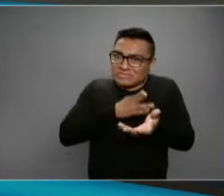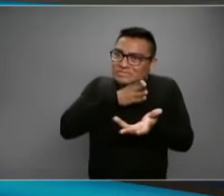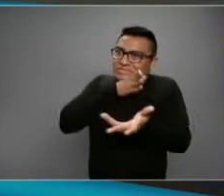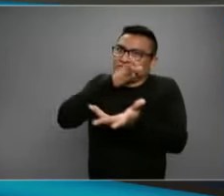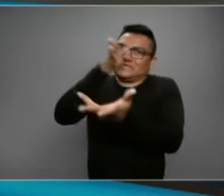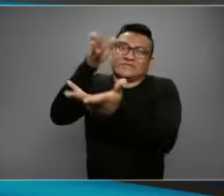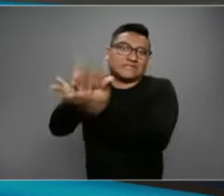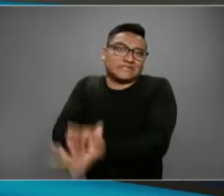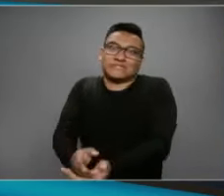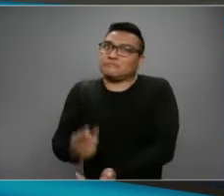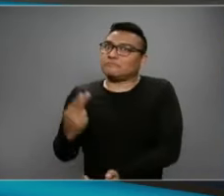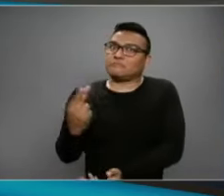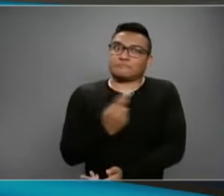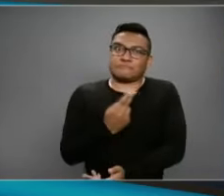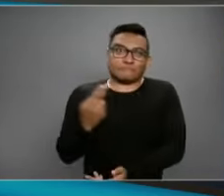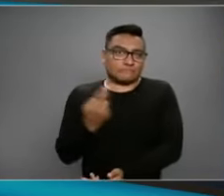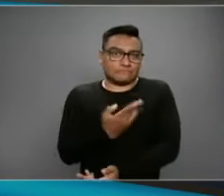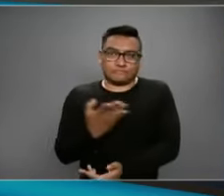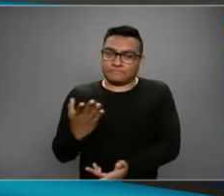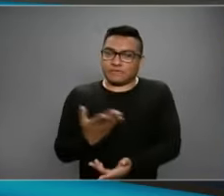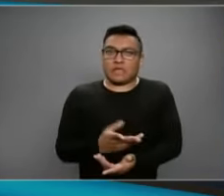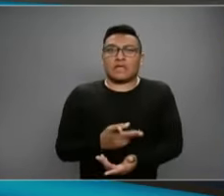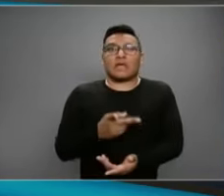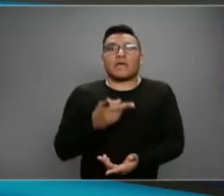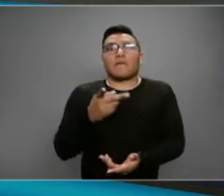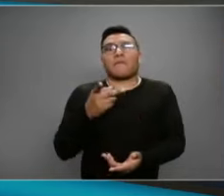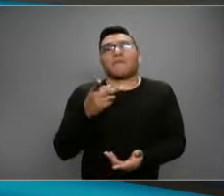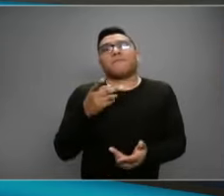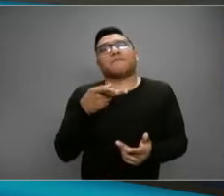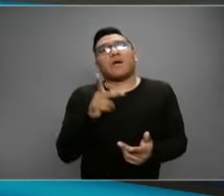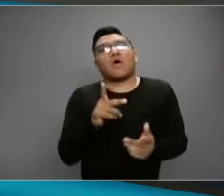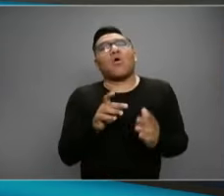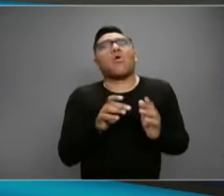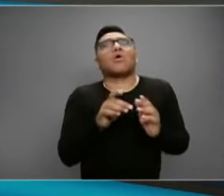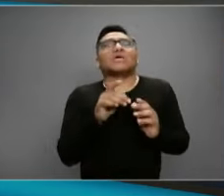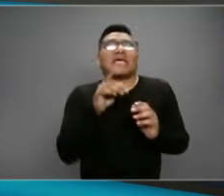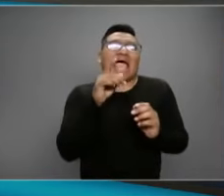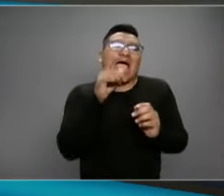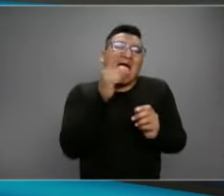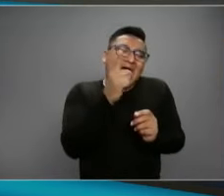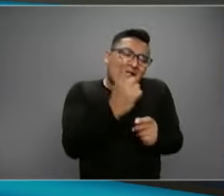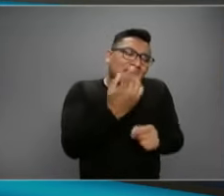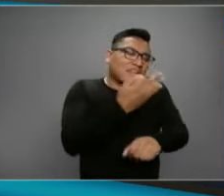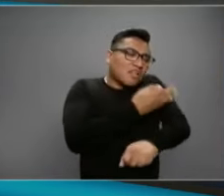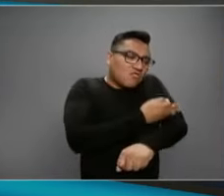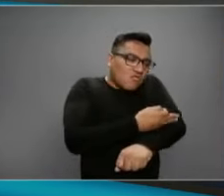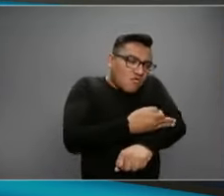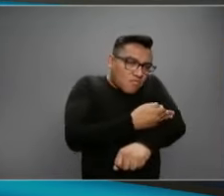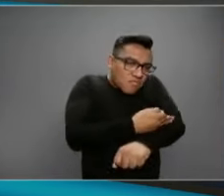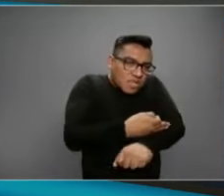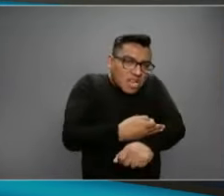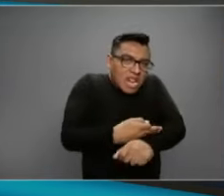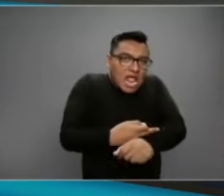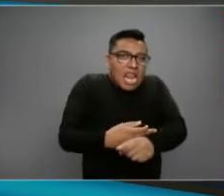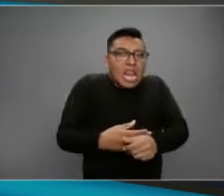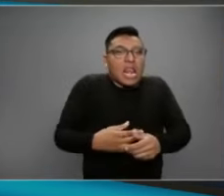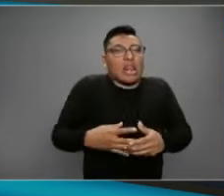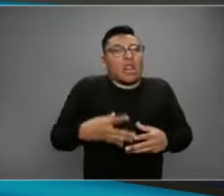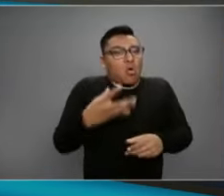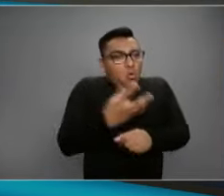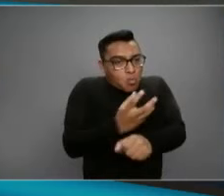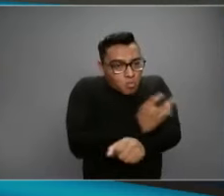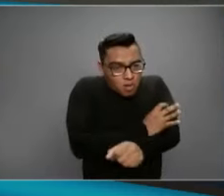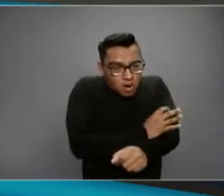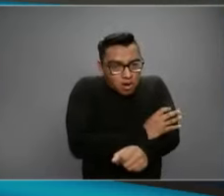Si hay una persona de la familia que lo pueda llevar al hospital, lo ideal es colocarle un cubrebocas